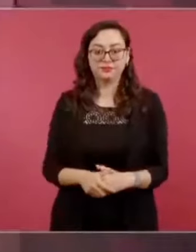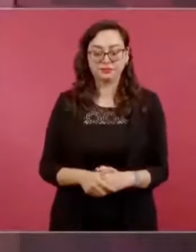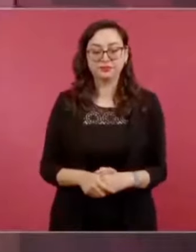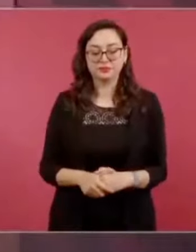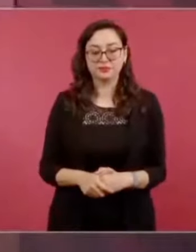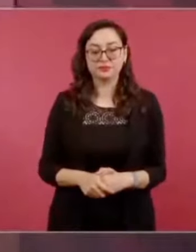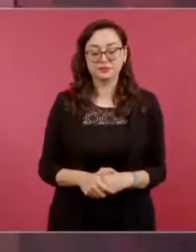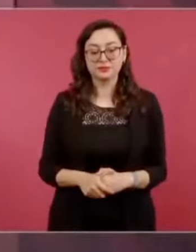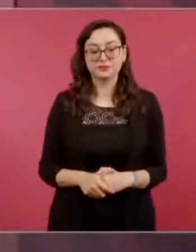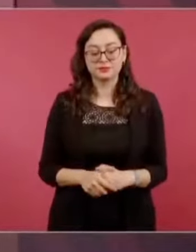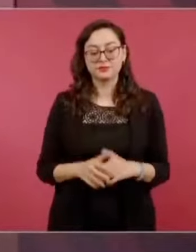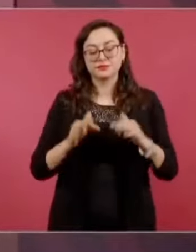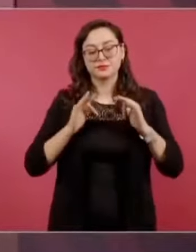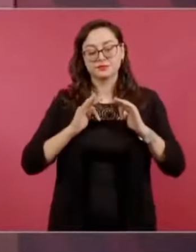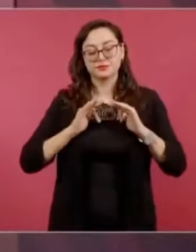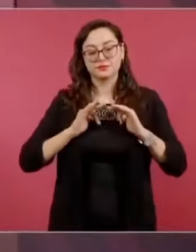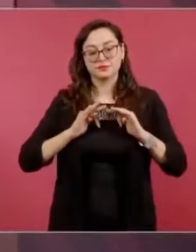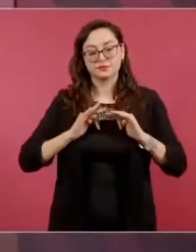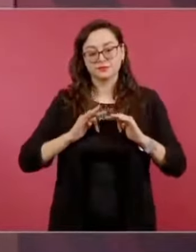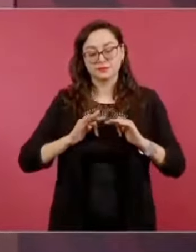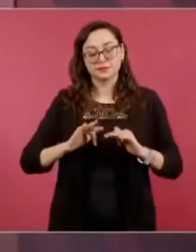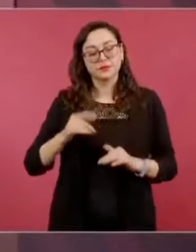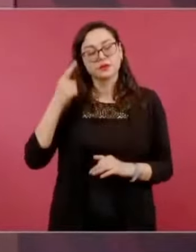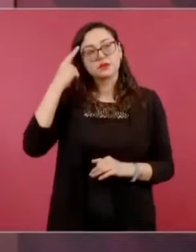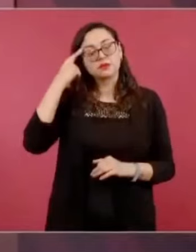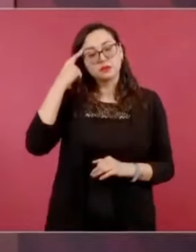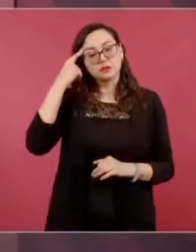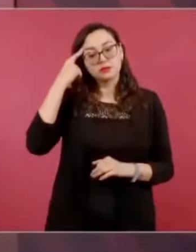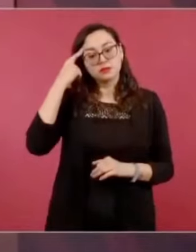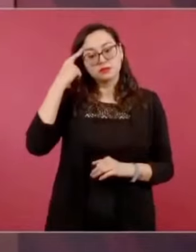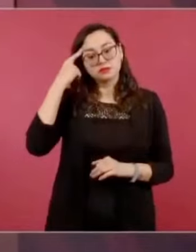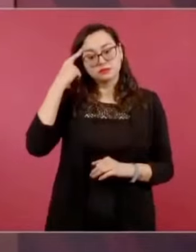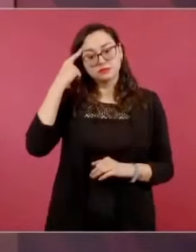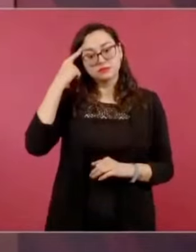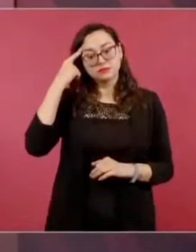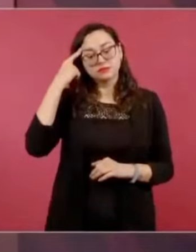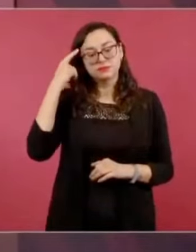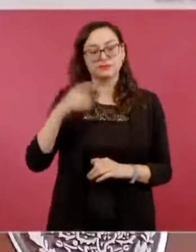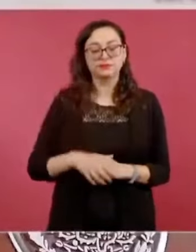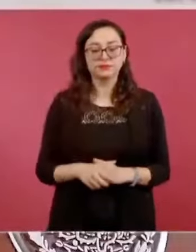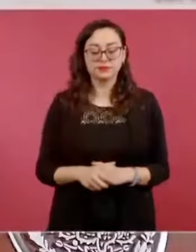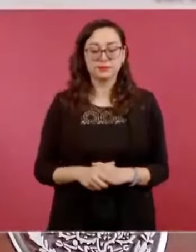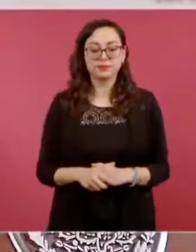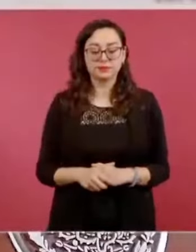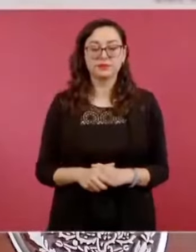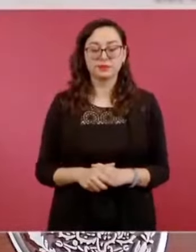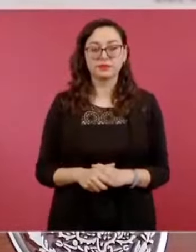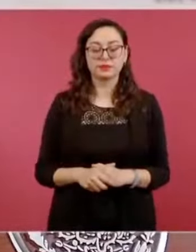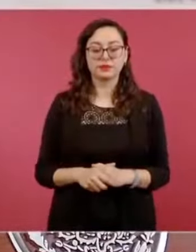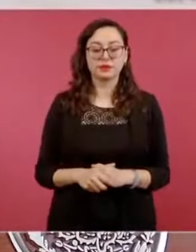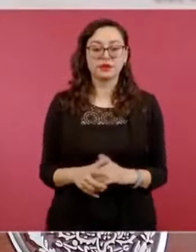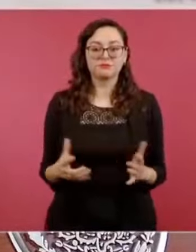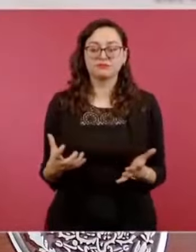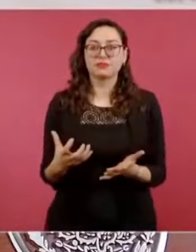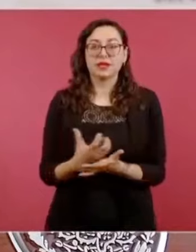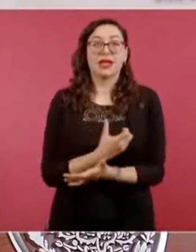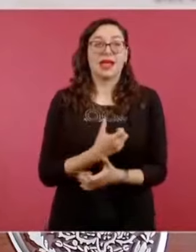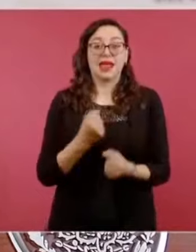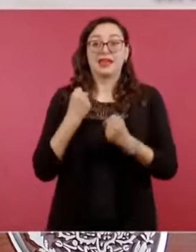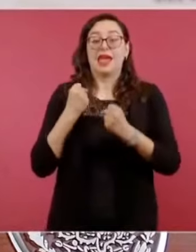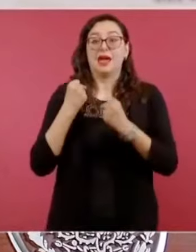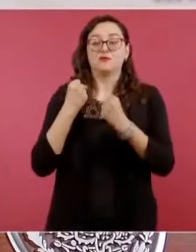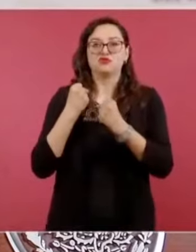pero se fue con esa buena